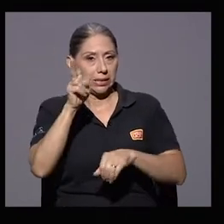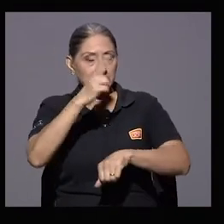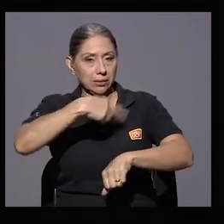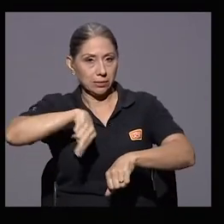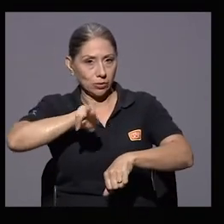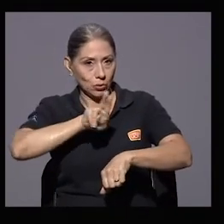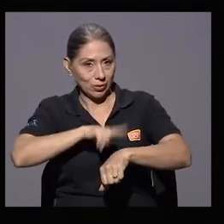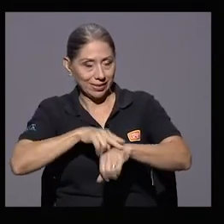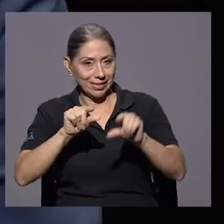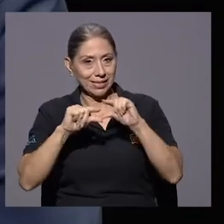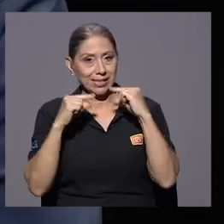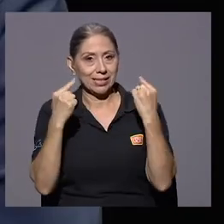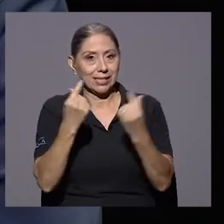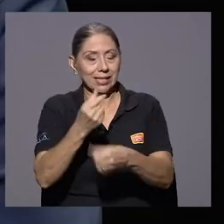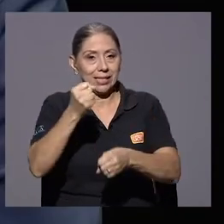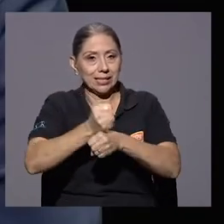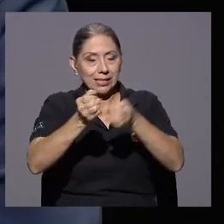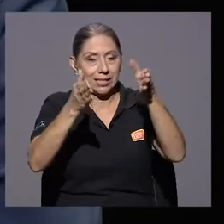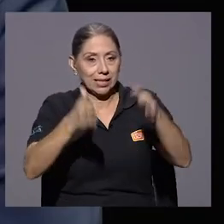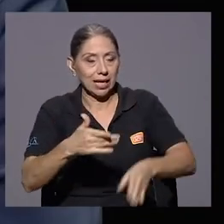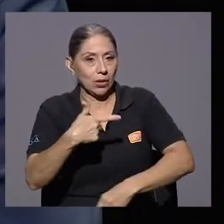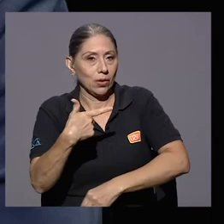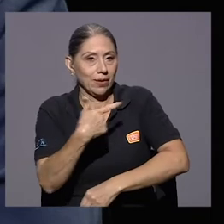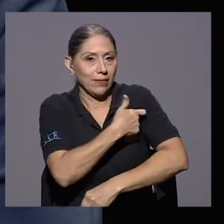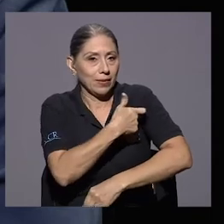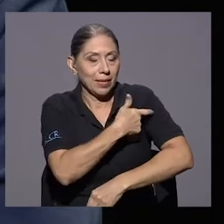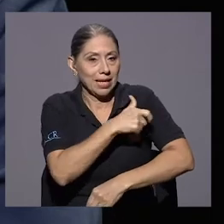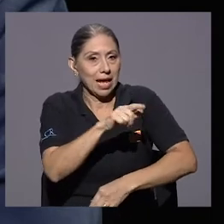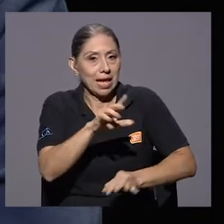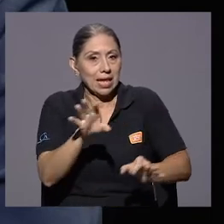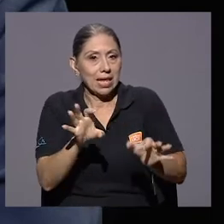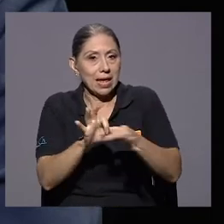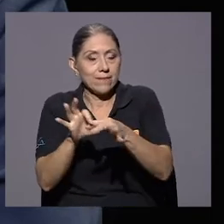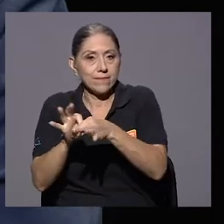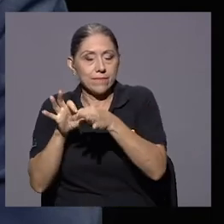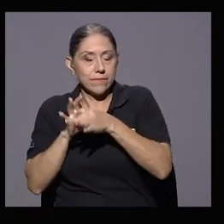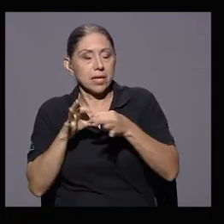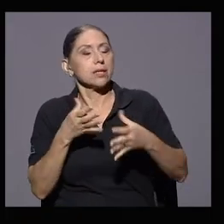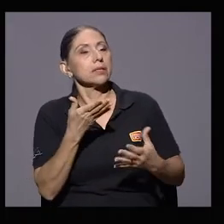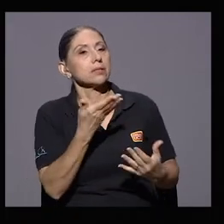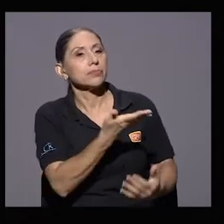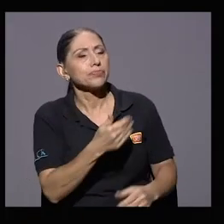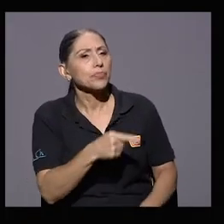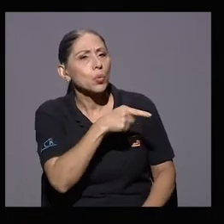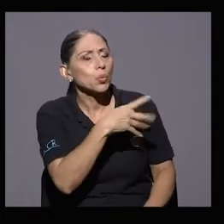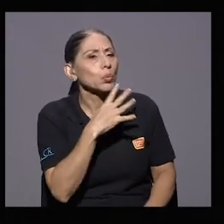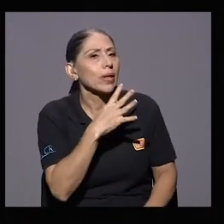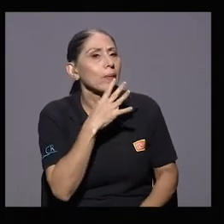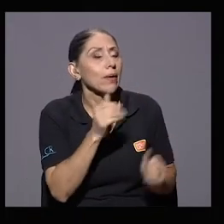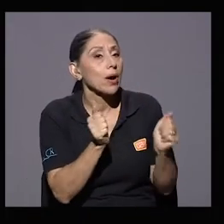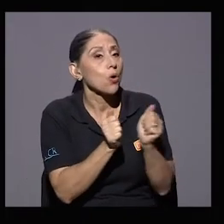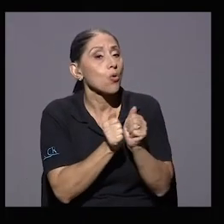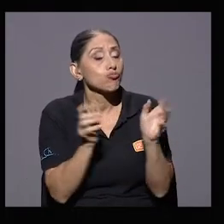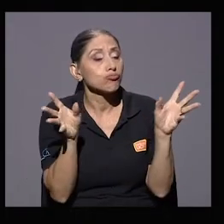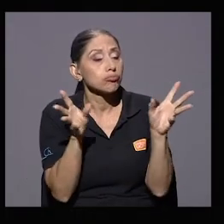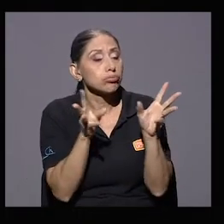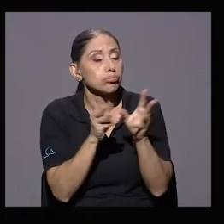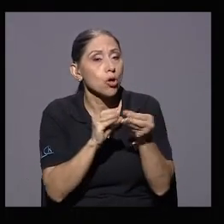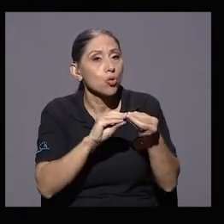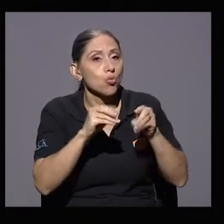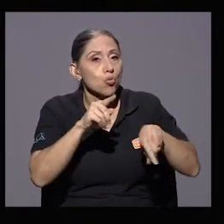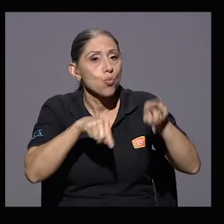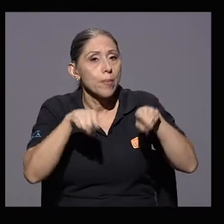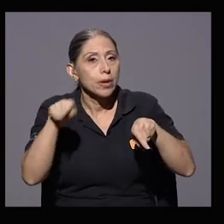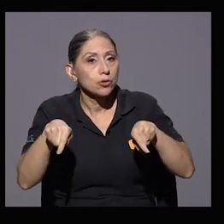del Sindicato de Enfermería y Afines. Don Lenin, ahora usted ha hablado con números y eso me